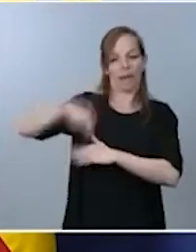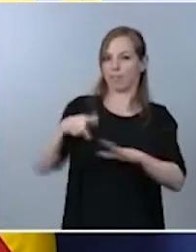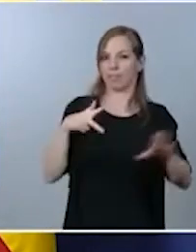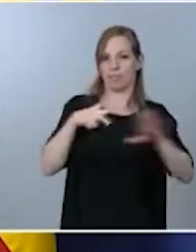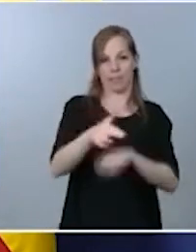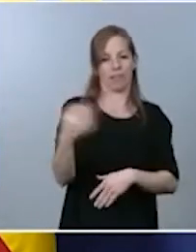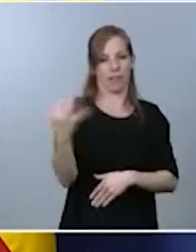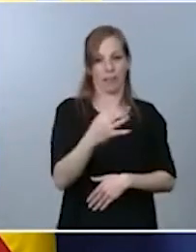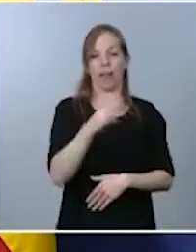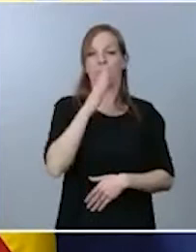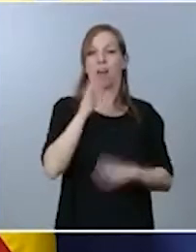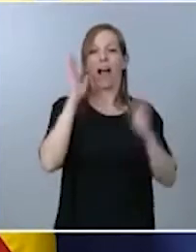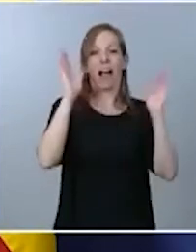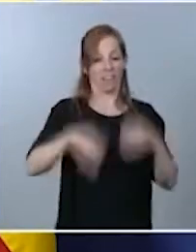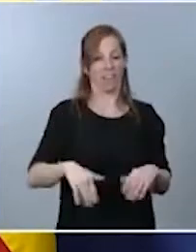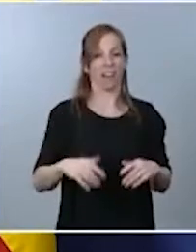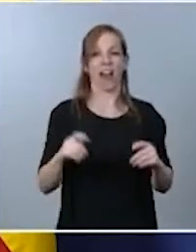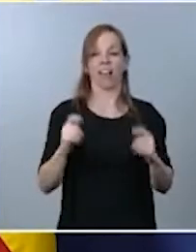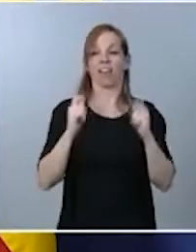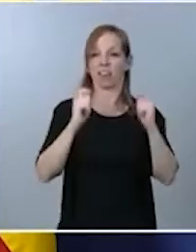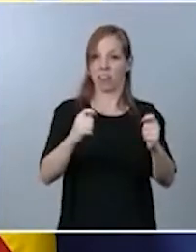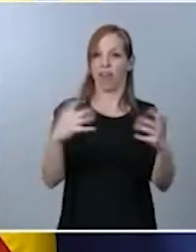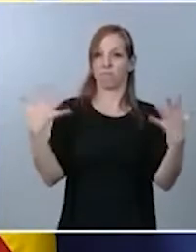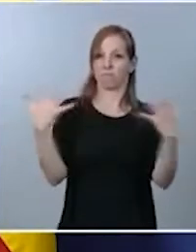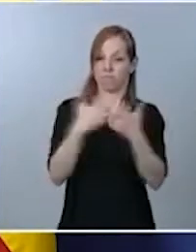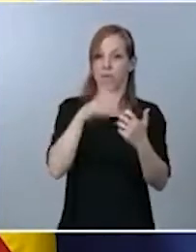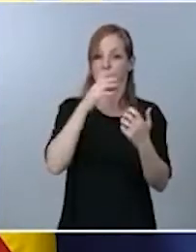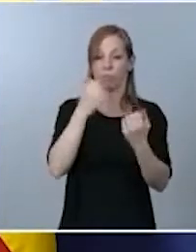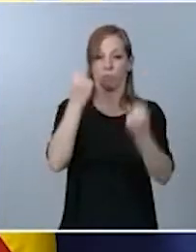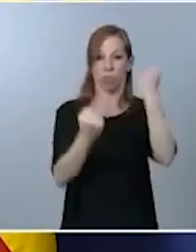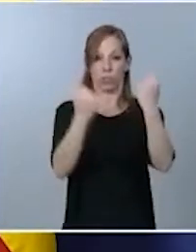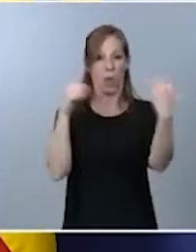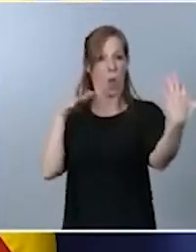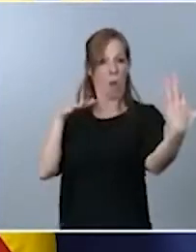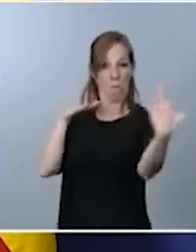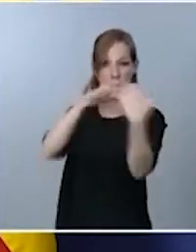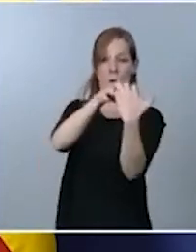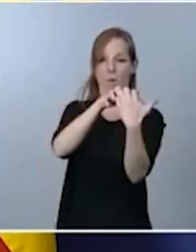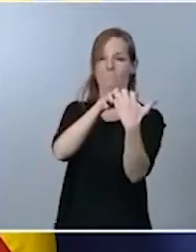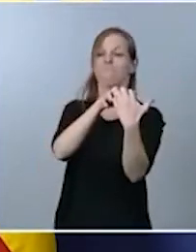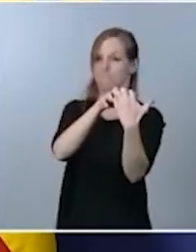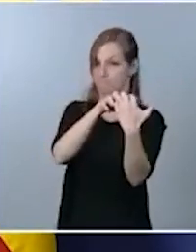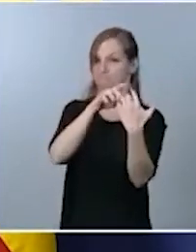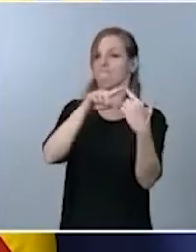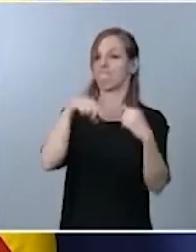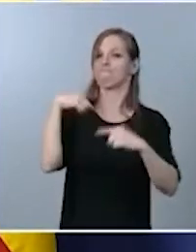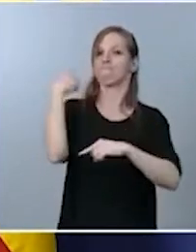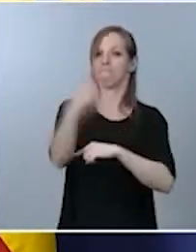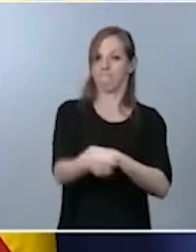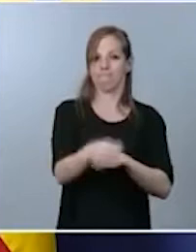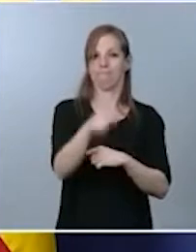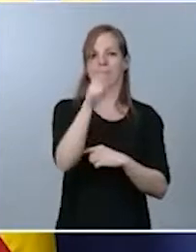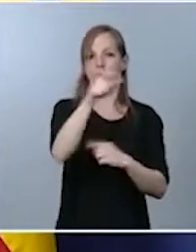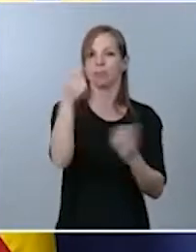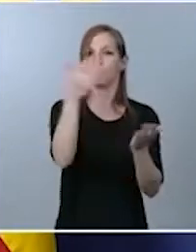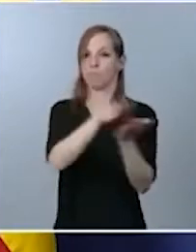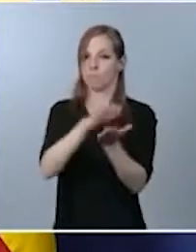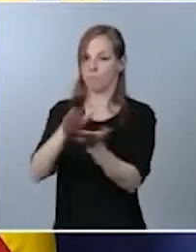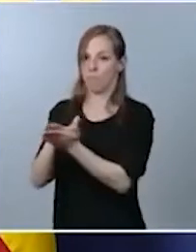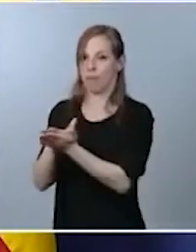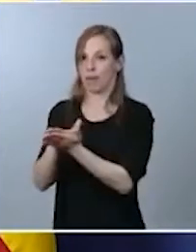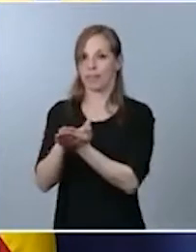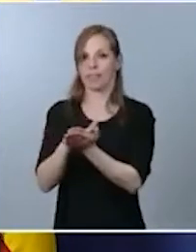relevante de sinistros por choques frontales, que es otra de las causas preponderantes de los accidentes con víctimas mortales en las